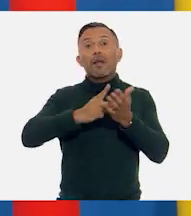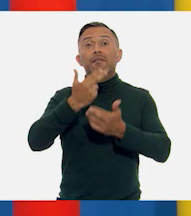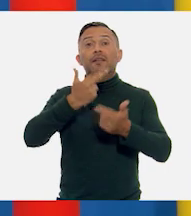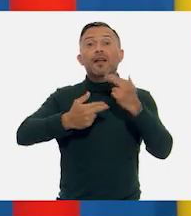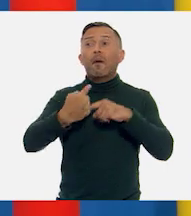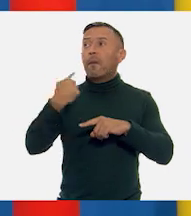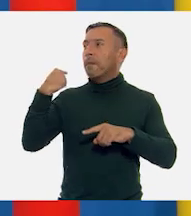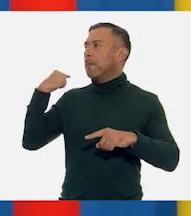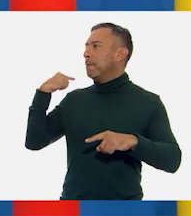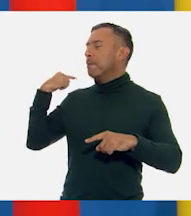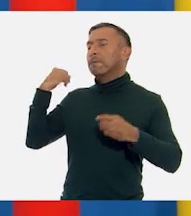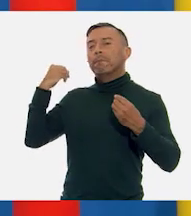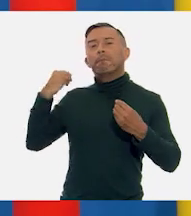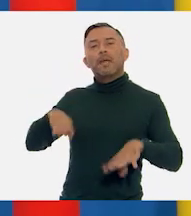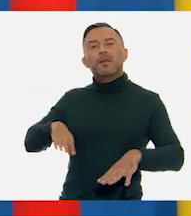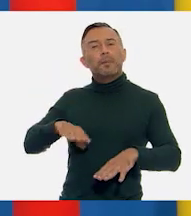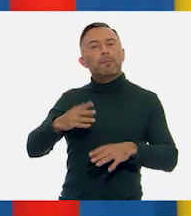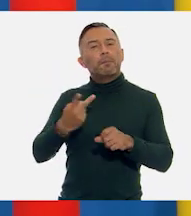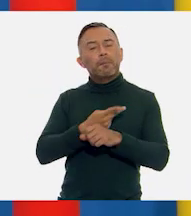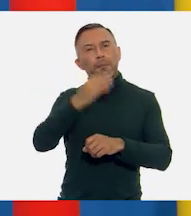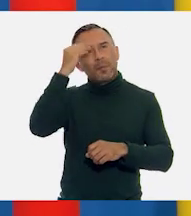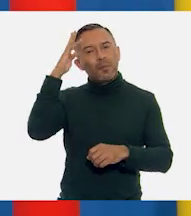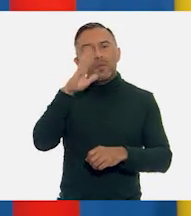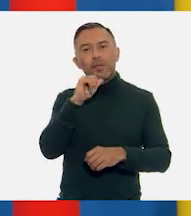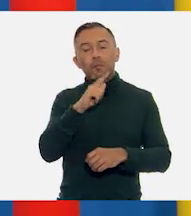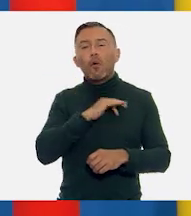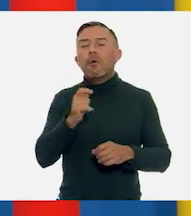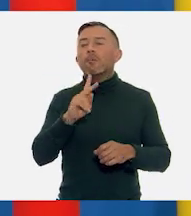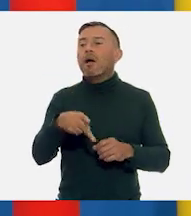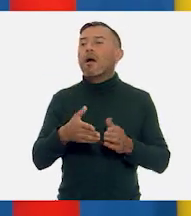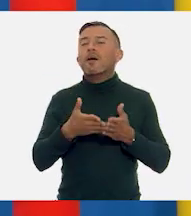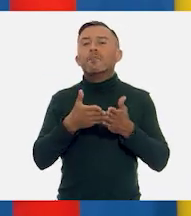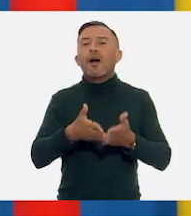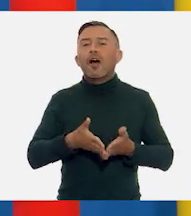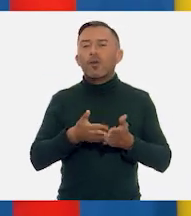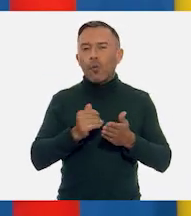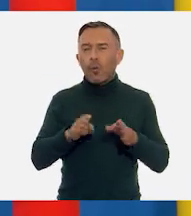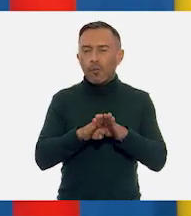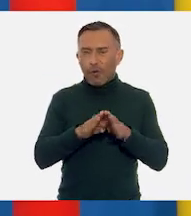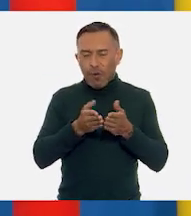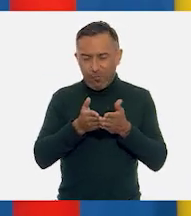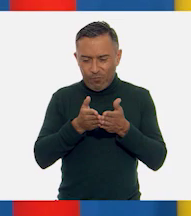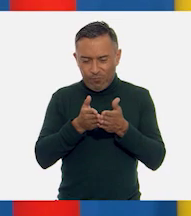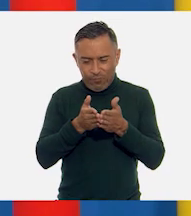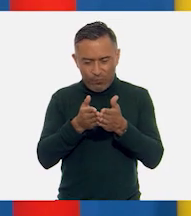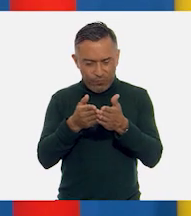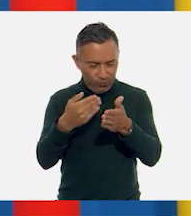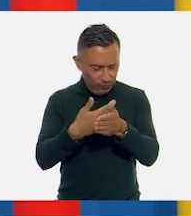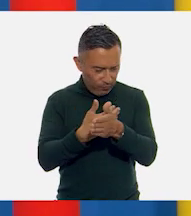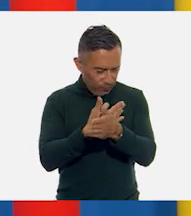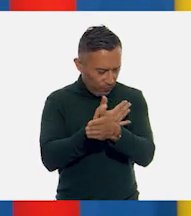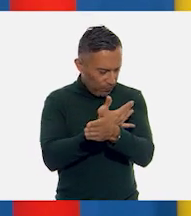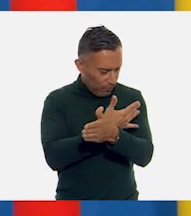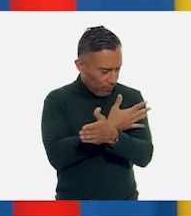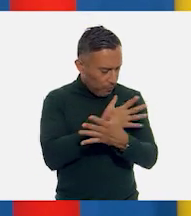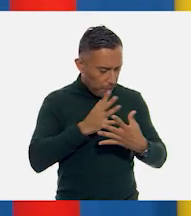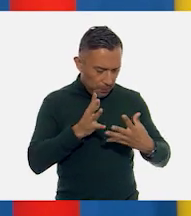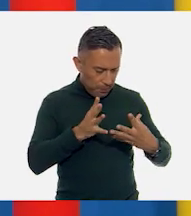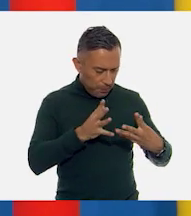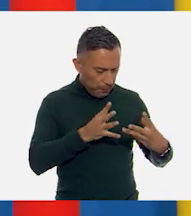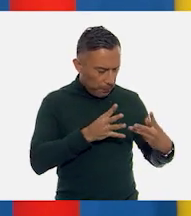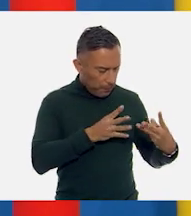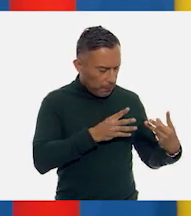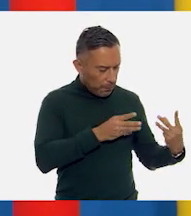Es como cuando vamos en una lancha o en un barquito. ¿Han visto cómo se forma el rastro, no? Sí. Y, bueno, pues, después se borra muy rápido.